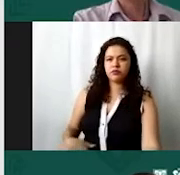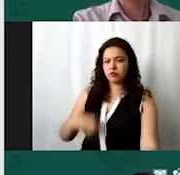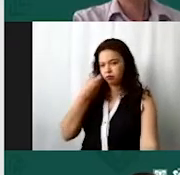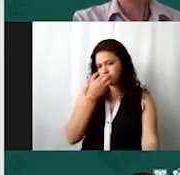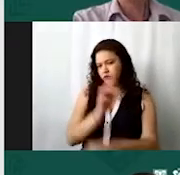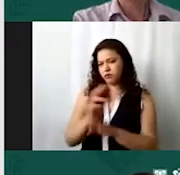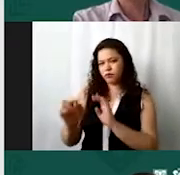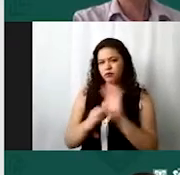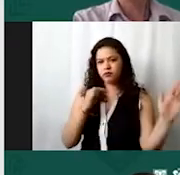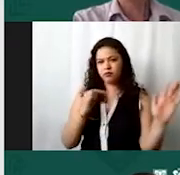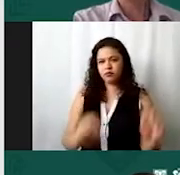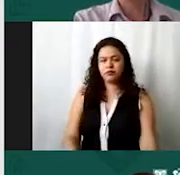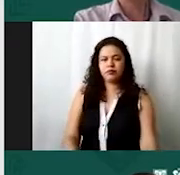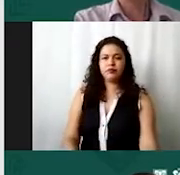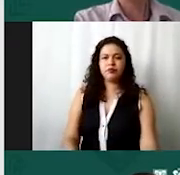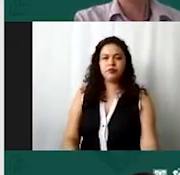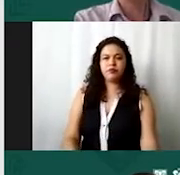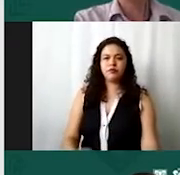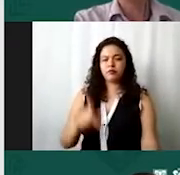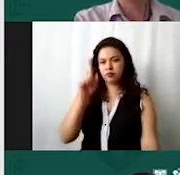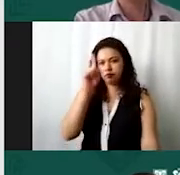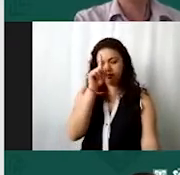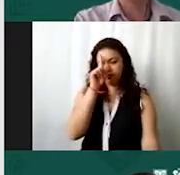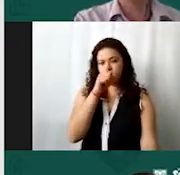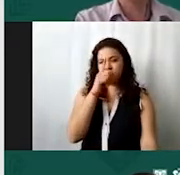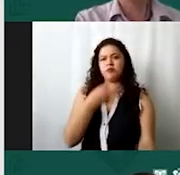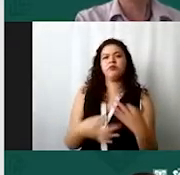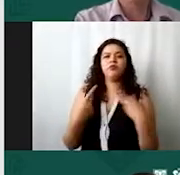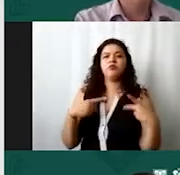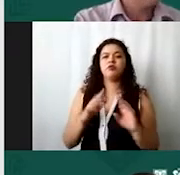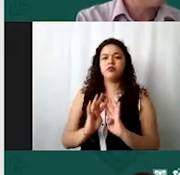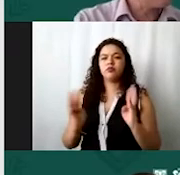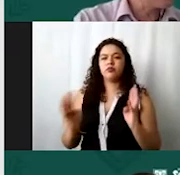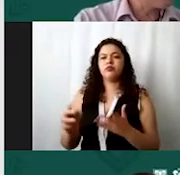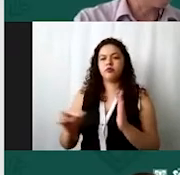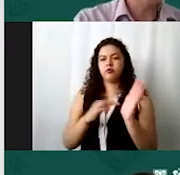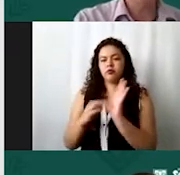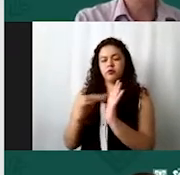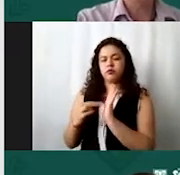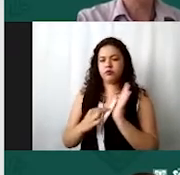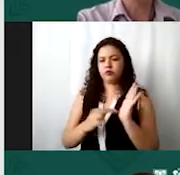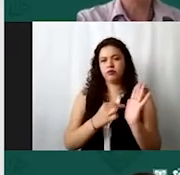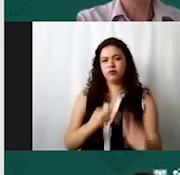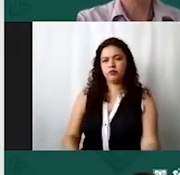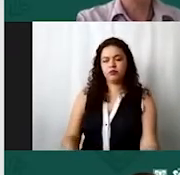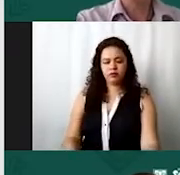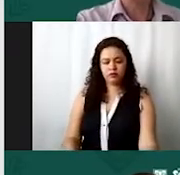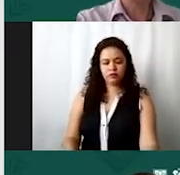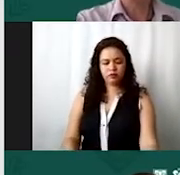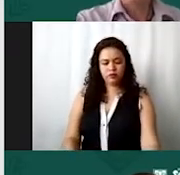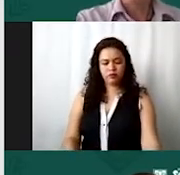sin embargo es muy recomendable que la firmen todos los asistentes todos y cada uno de los asistentes